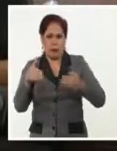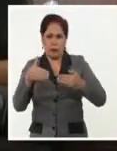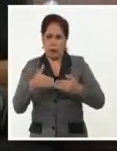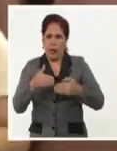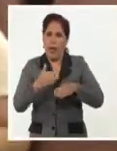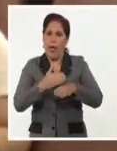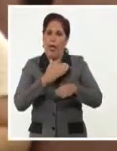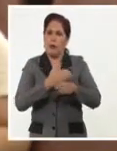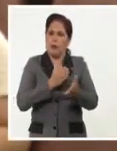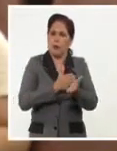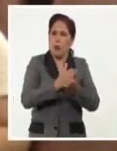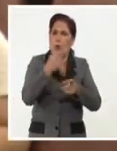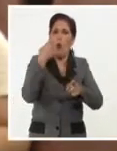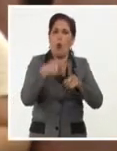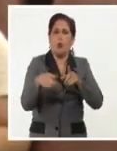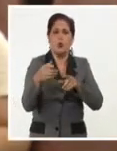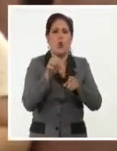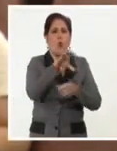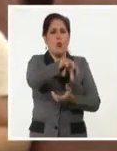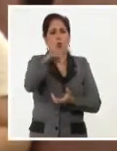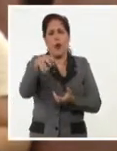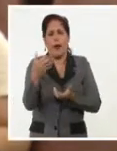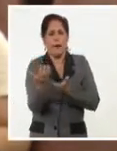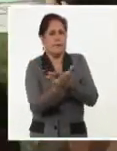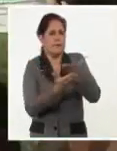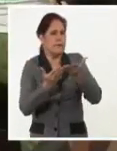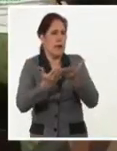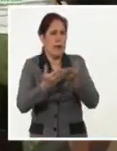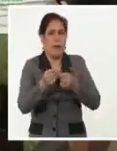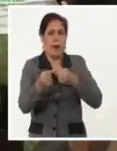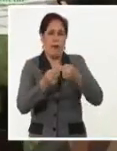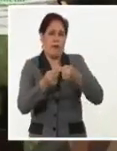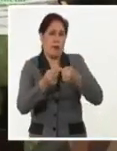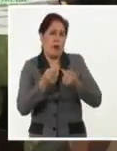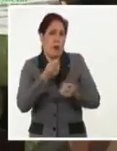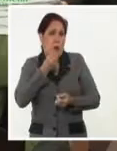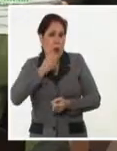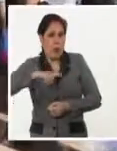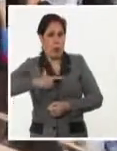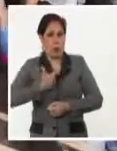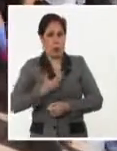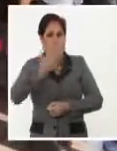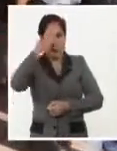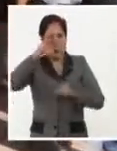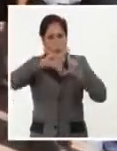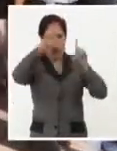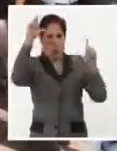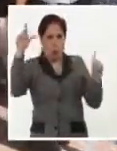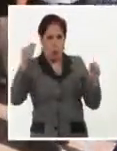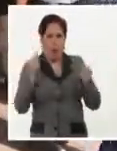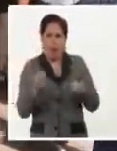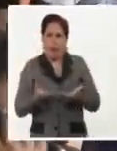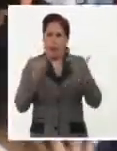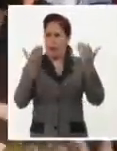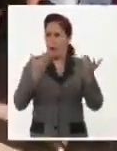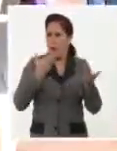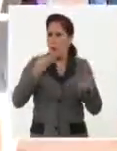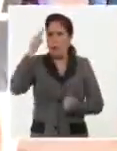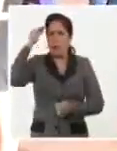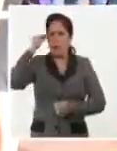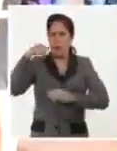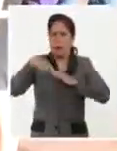de continuar con nuevos intercambios que los aproximarán a la vida social, cultural y económica capitalinas este miércoles.